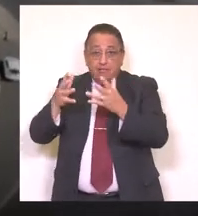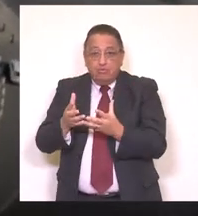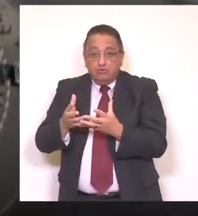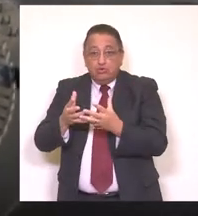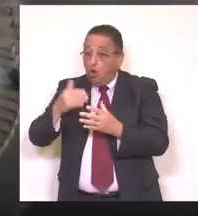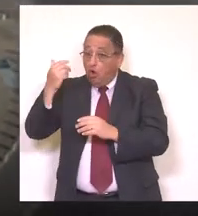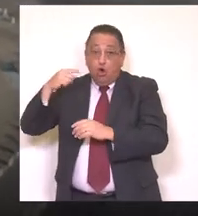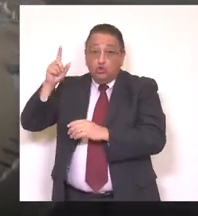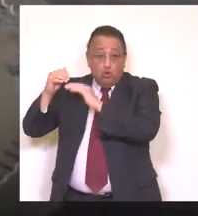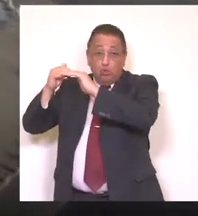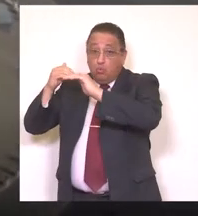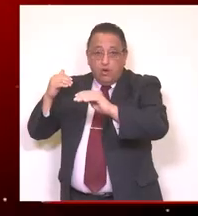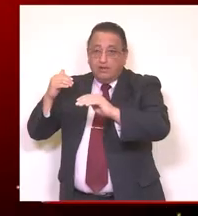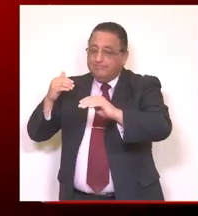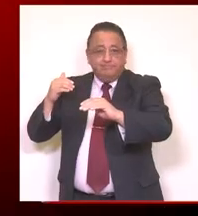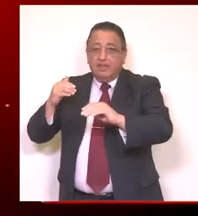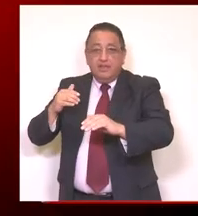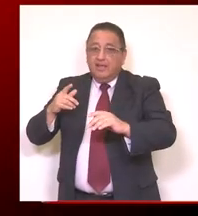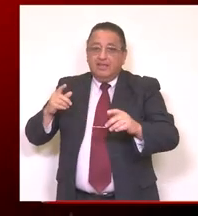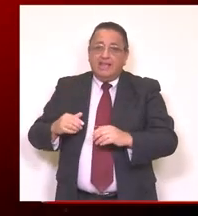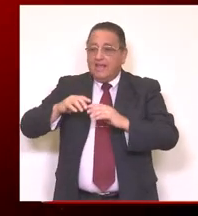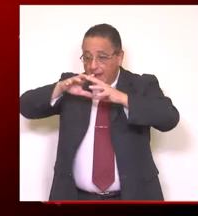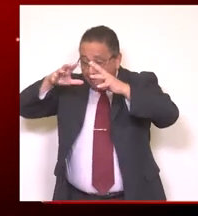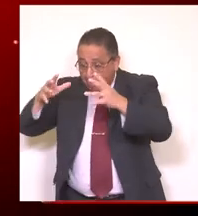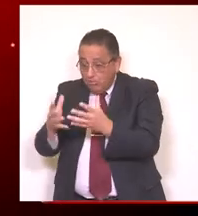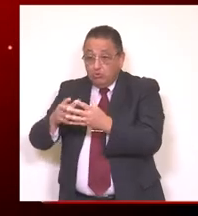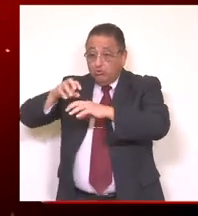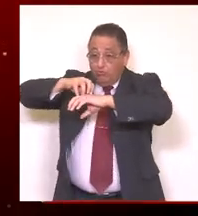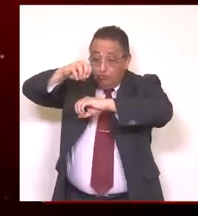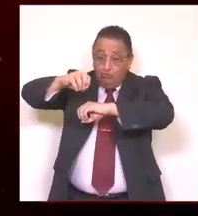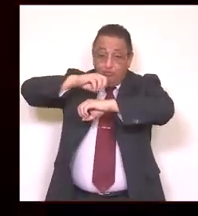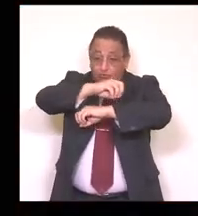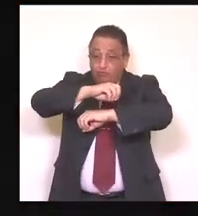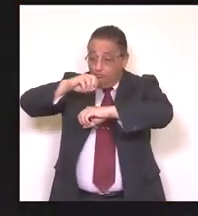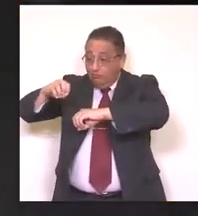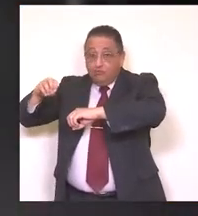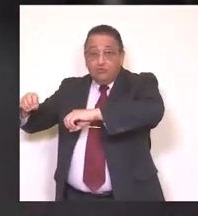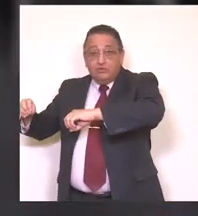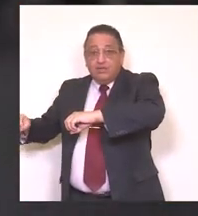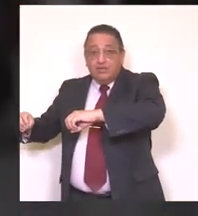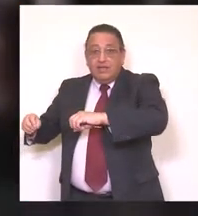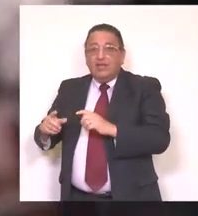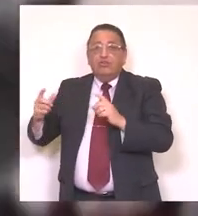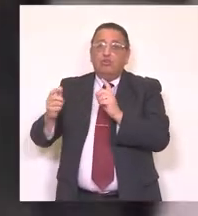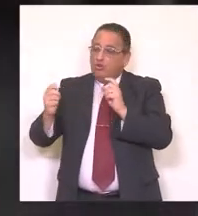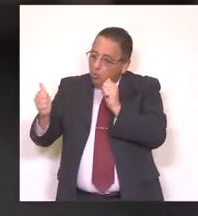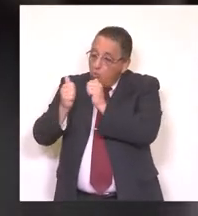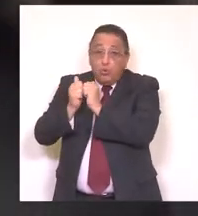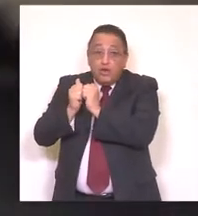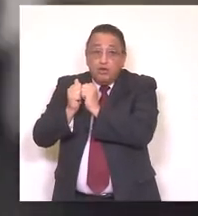Jamás hubo un desafío tan grande que traspasara fronteras y nos hiciera unirnos a pesar de